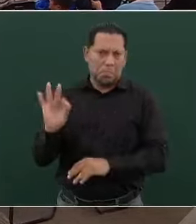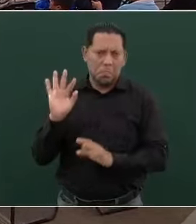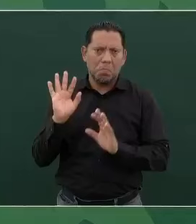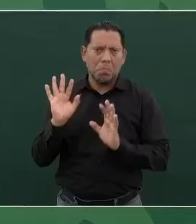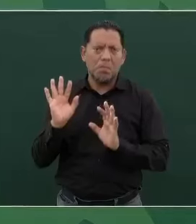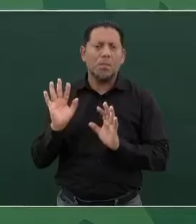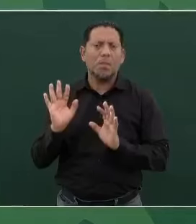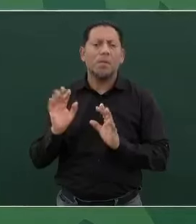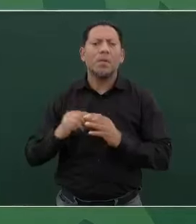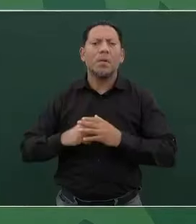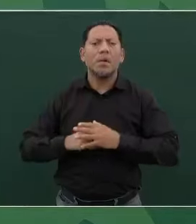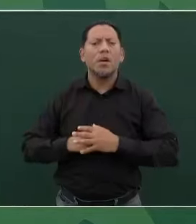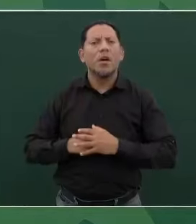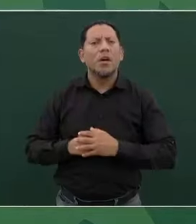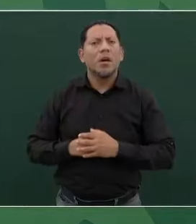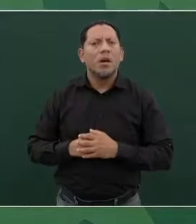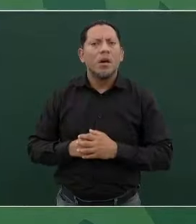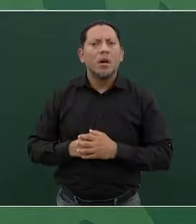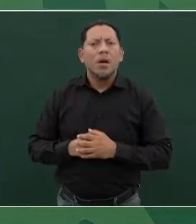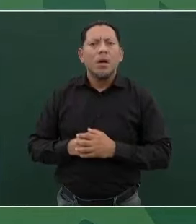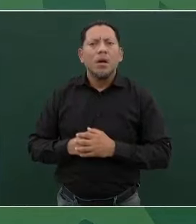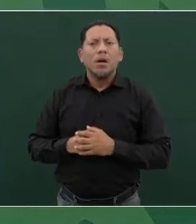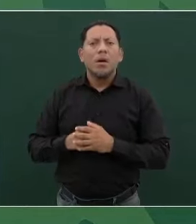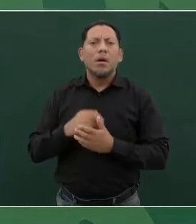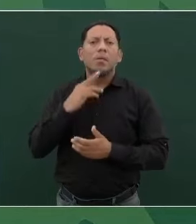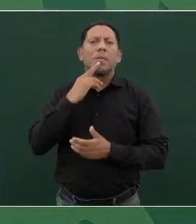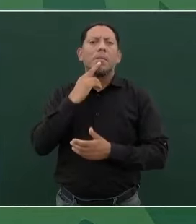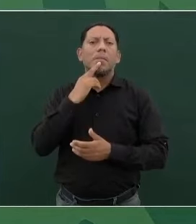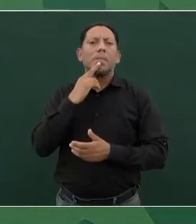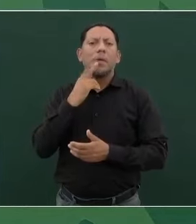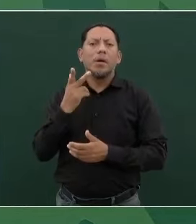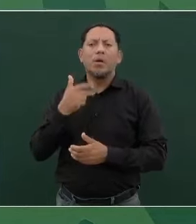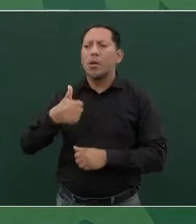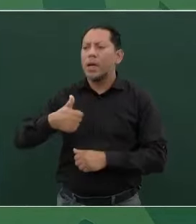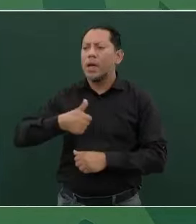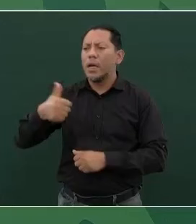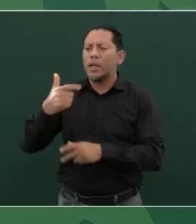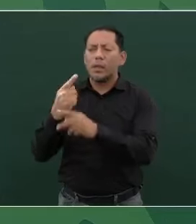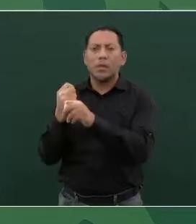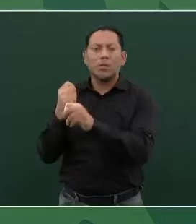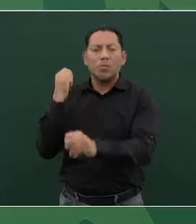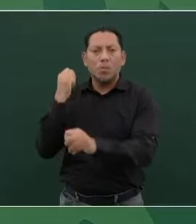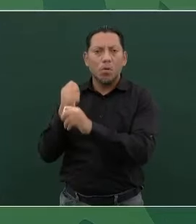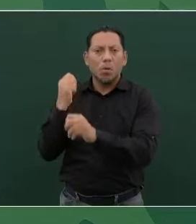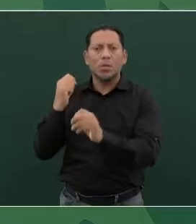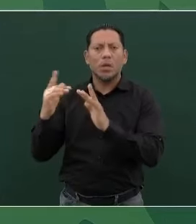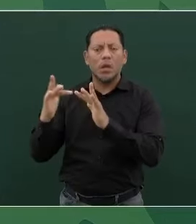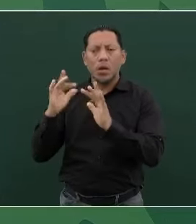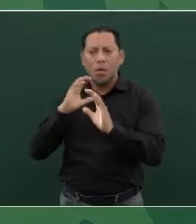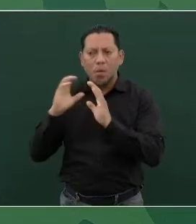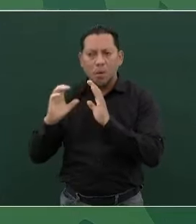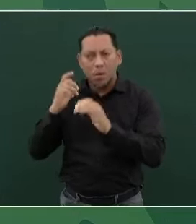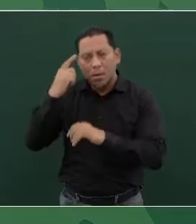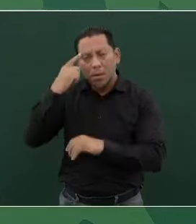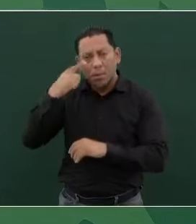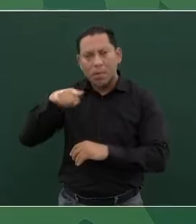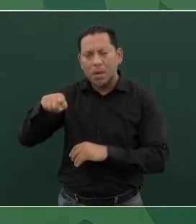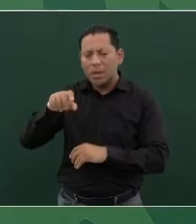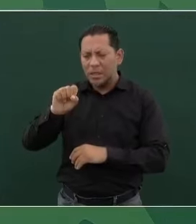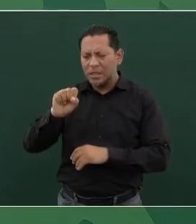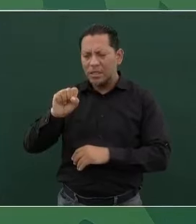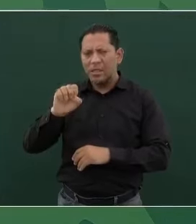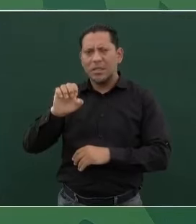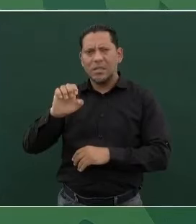mejorar las comunicaciones hacia el CEIBO,